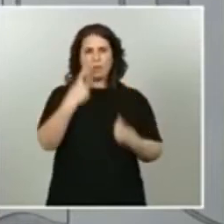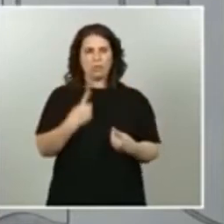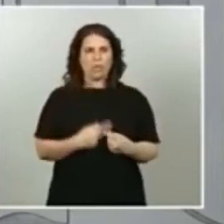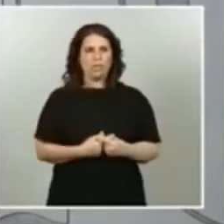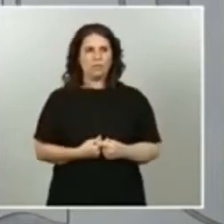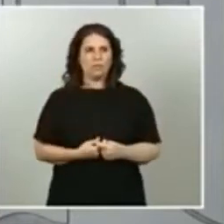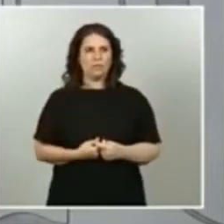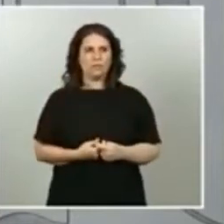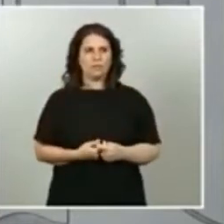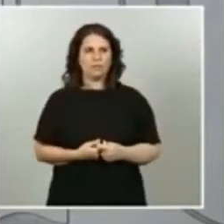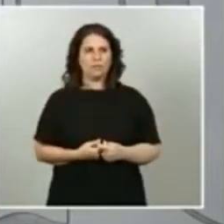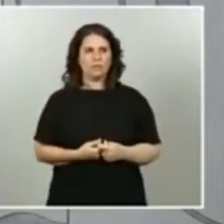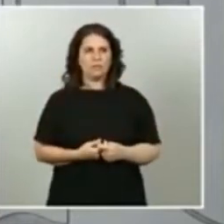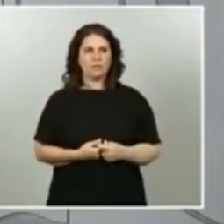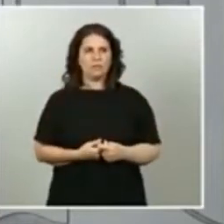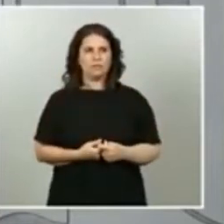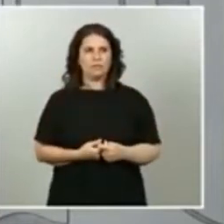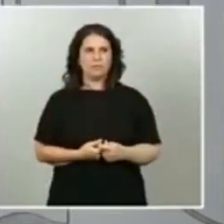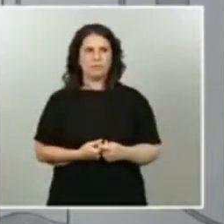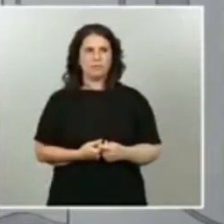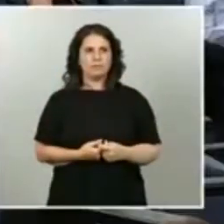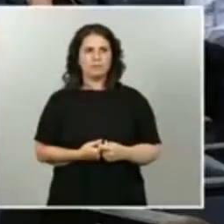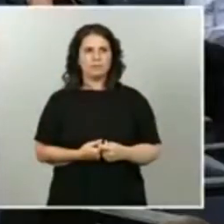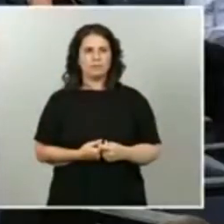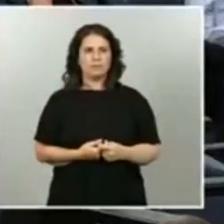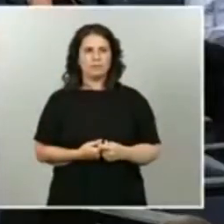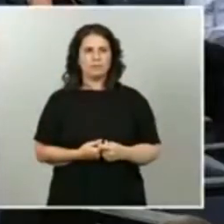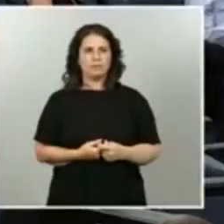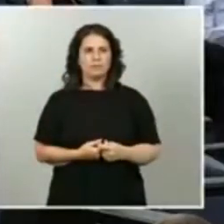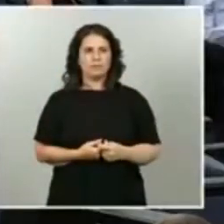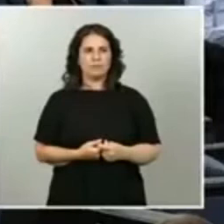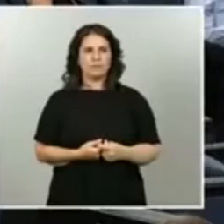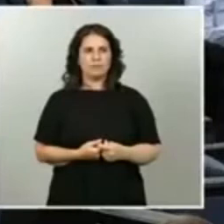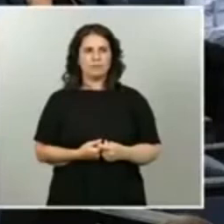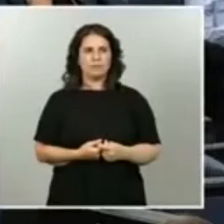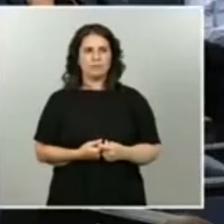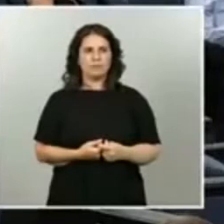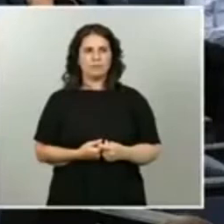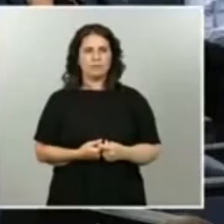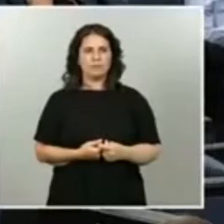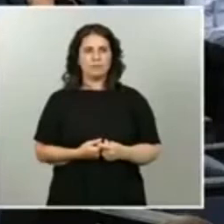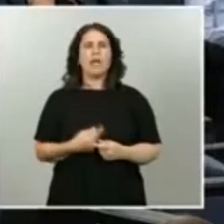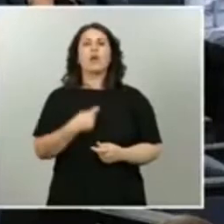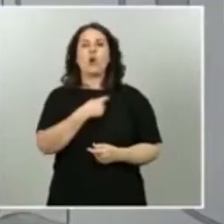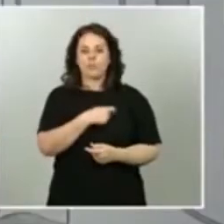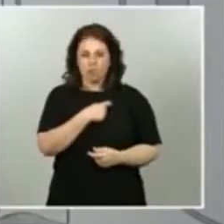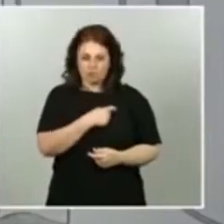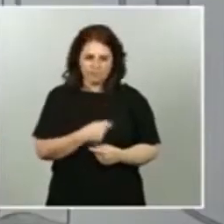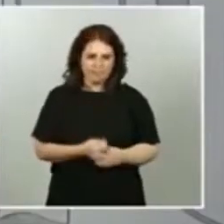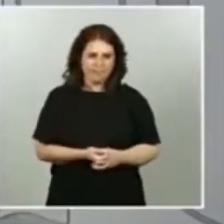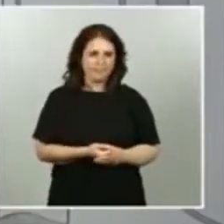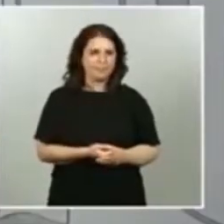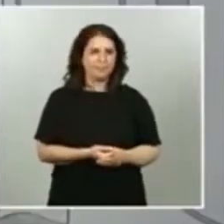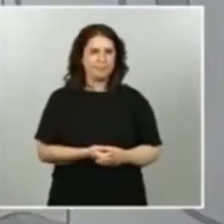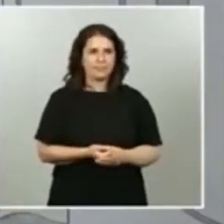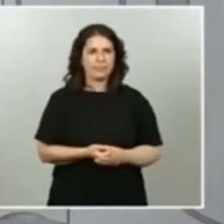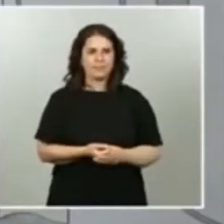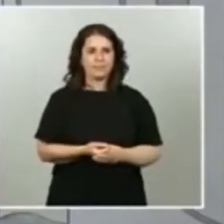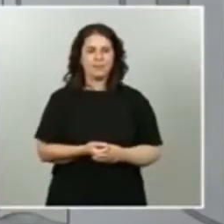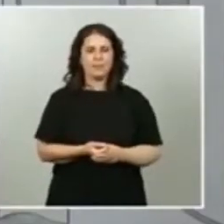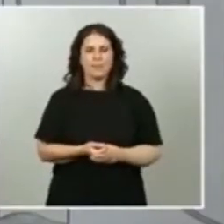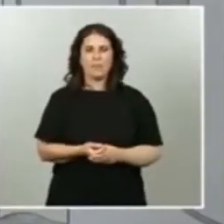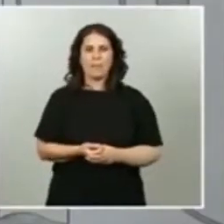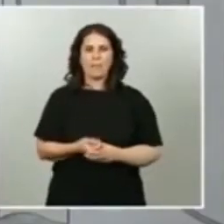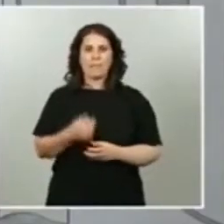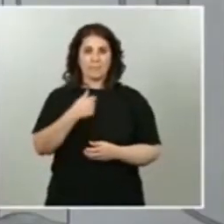planteaba, era la comisión, nosotros en el Gobierno habitualmente de